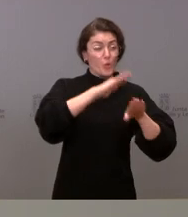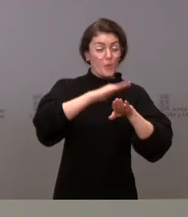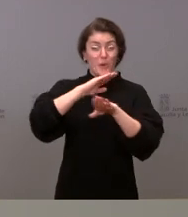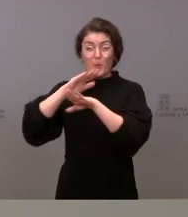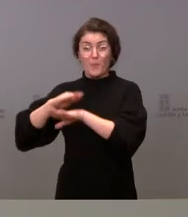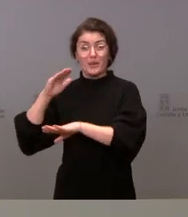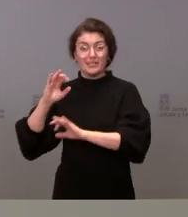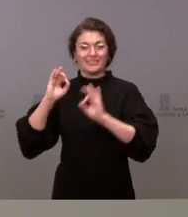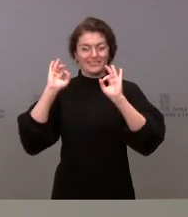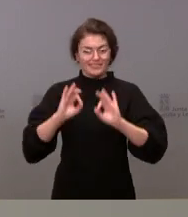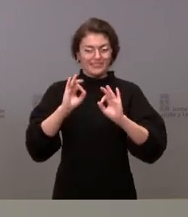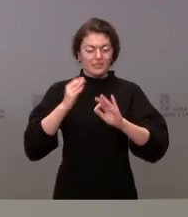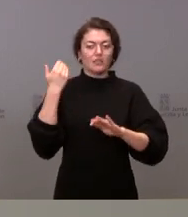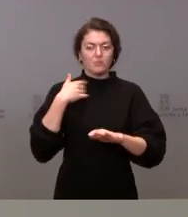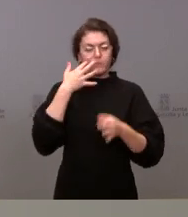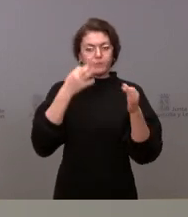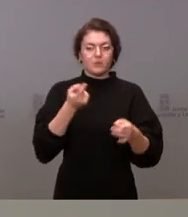está en las partidas generales